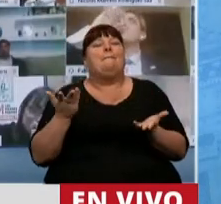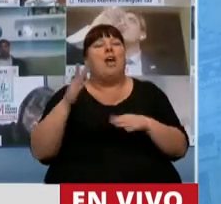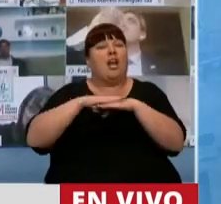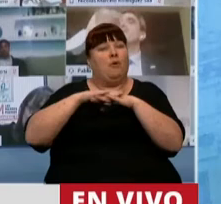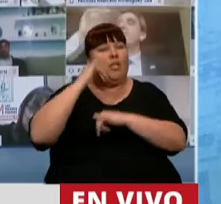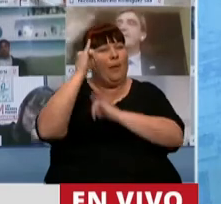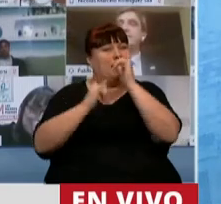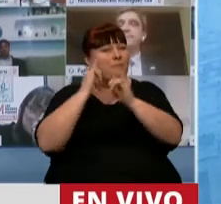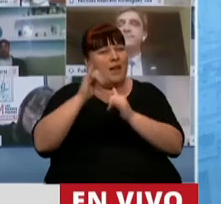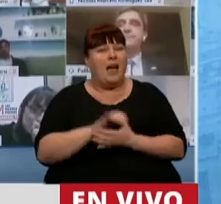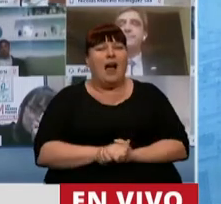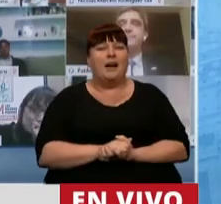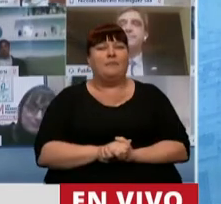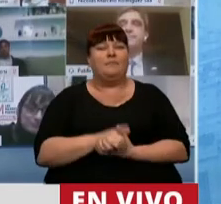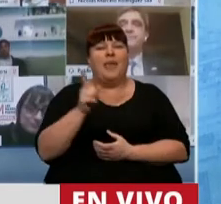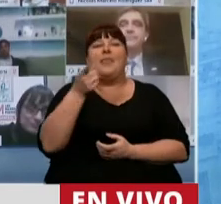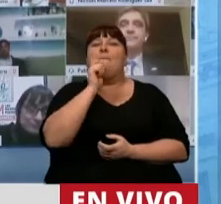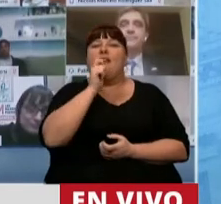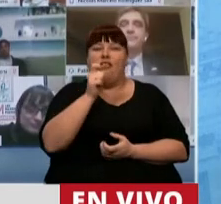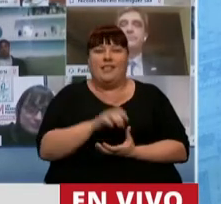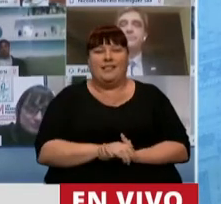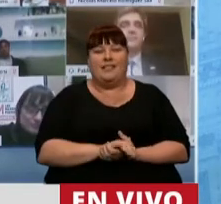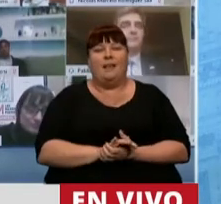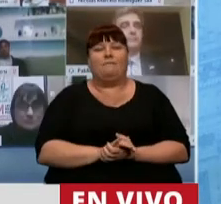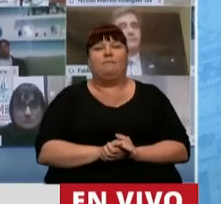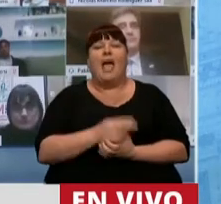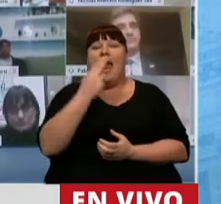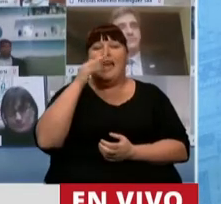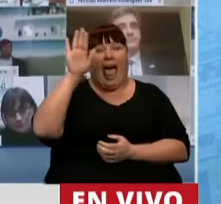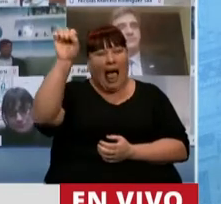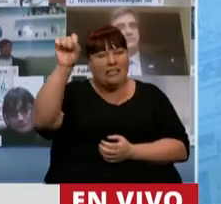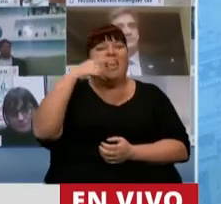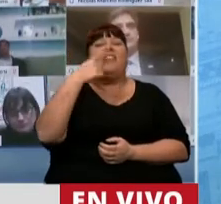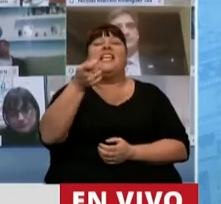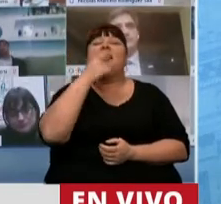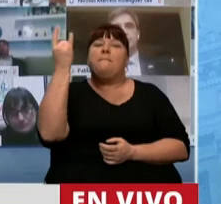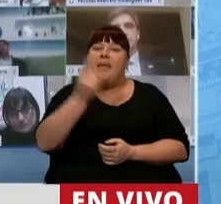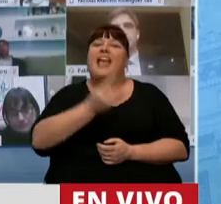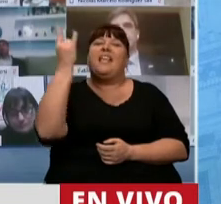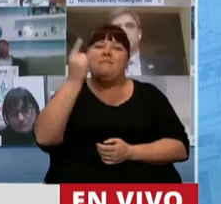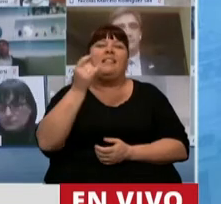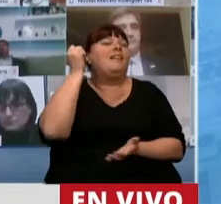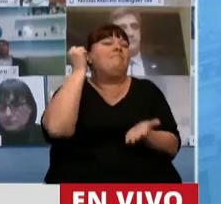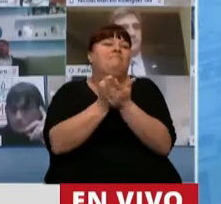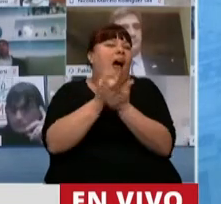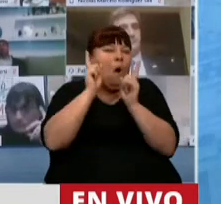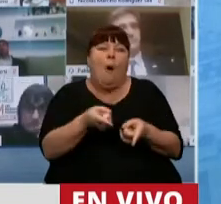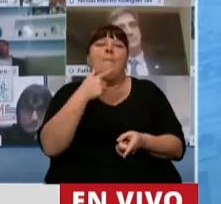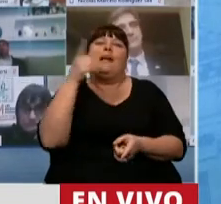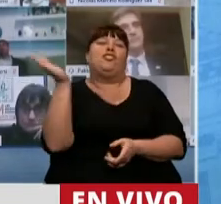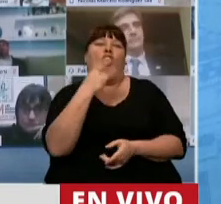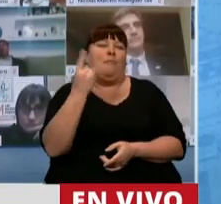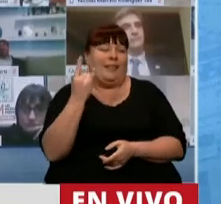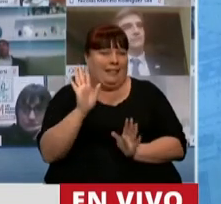de la prensa nazi decía miente, miente que algo quedará.